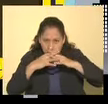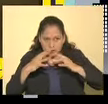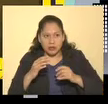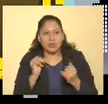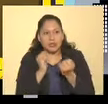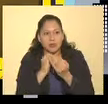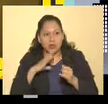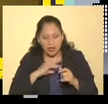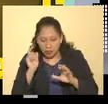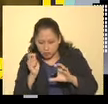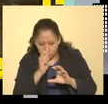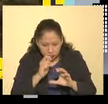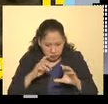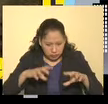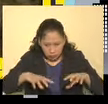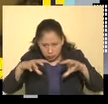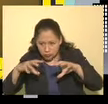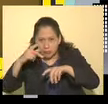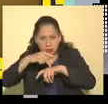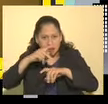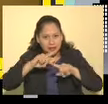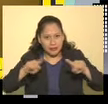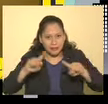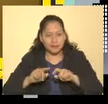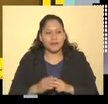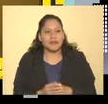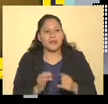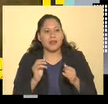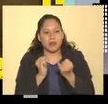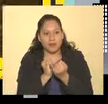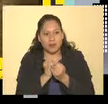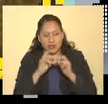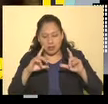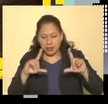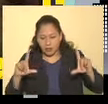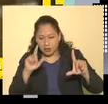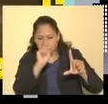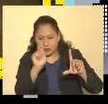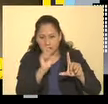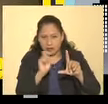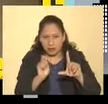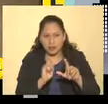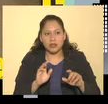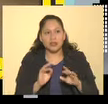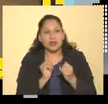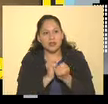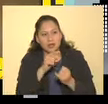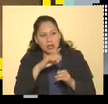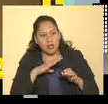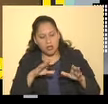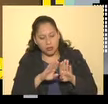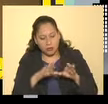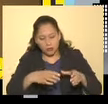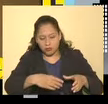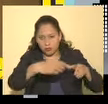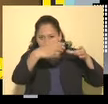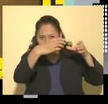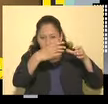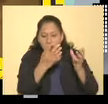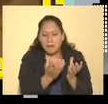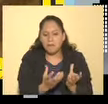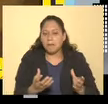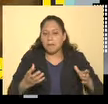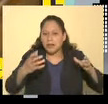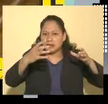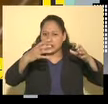Bueno, y ahora acá, de este lado, vamos a ver una especie de pebetero o de vasija